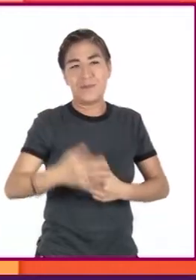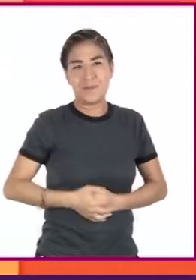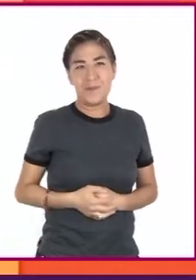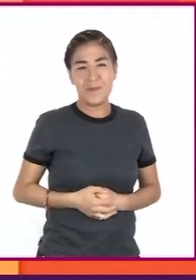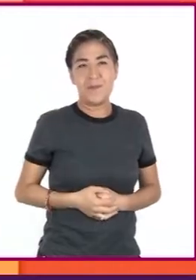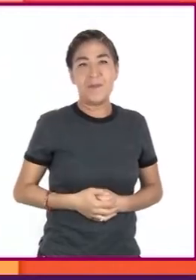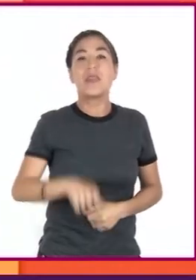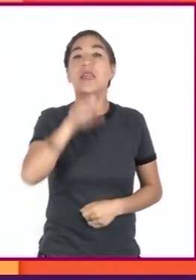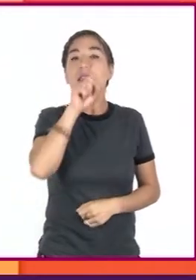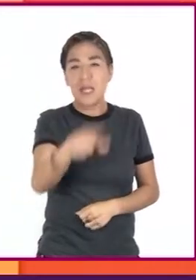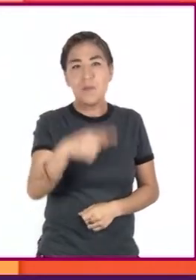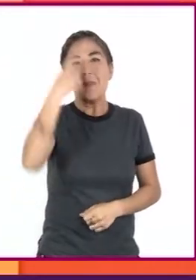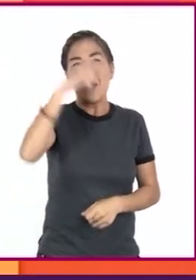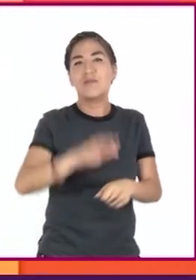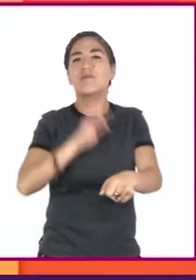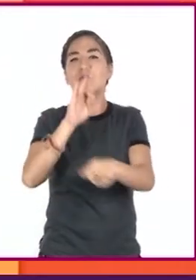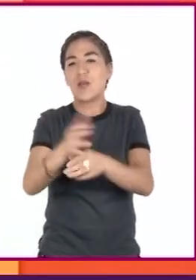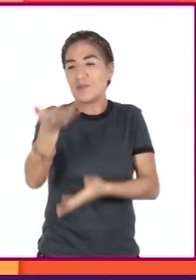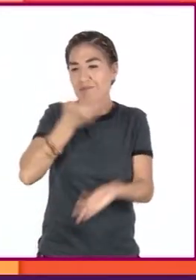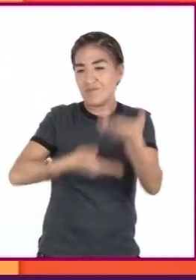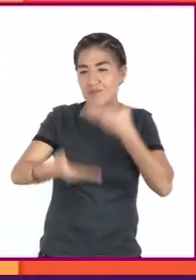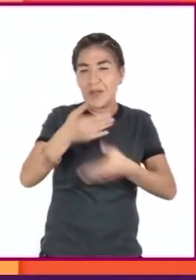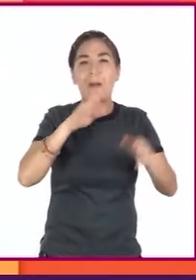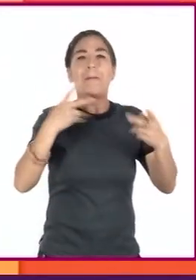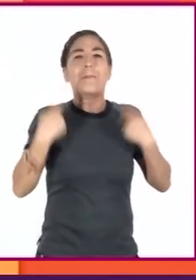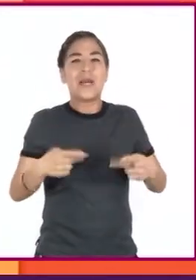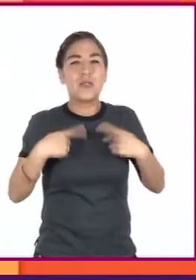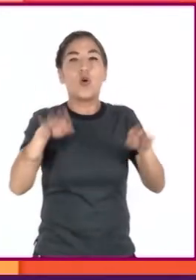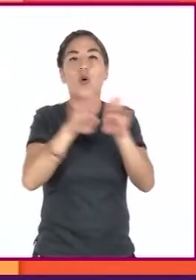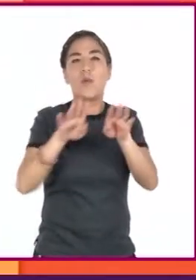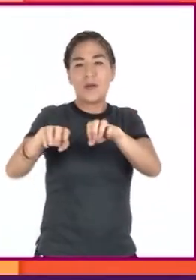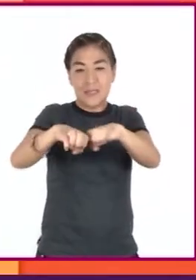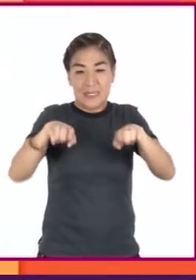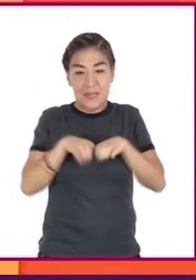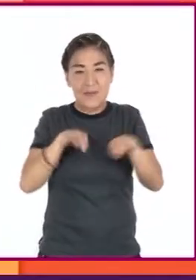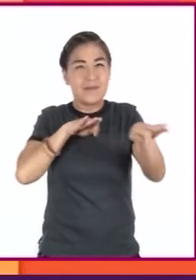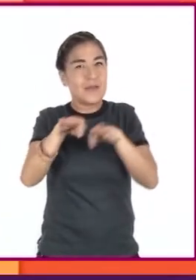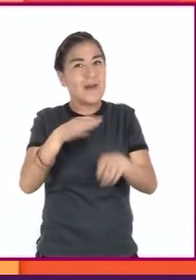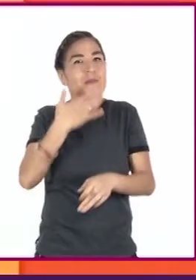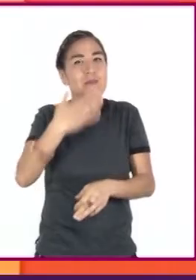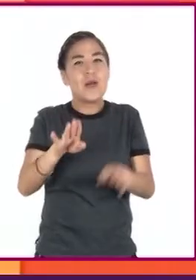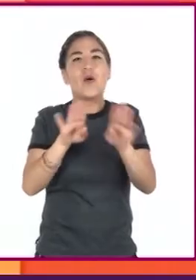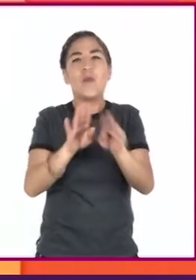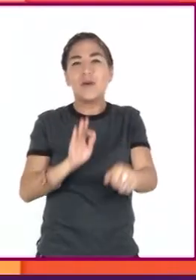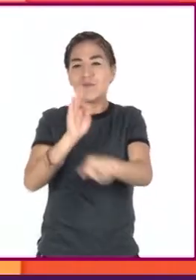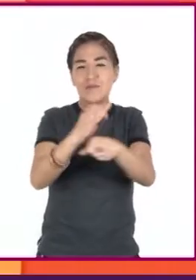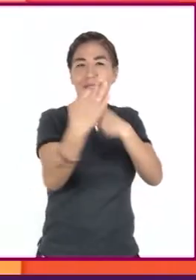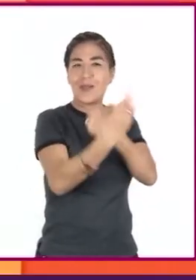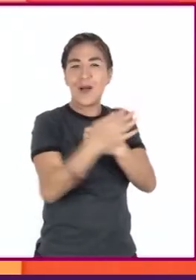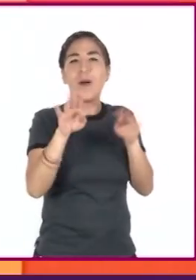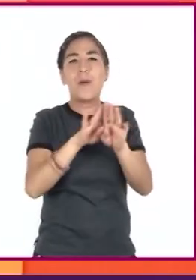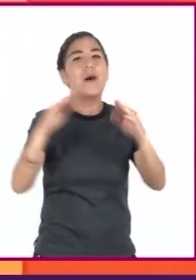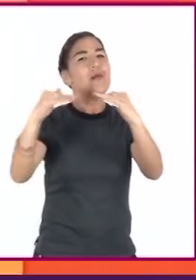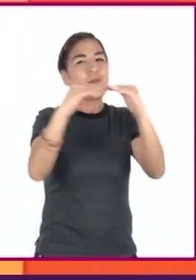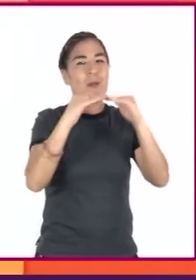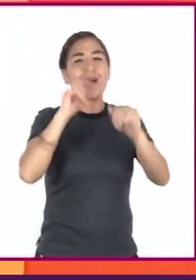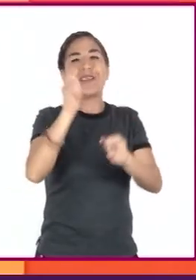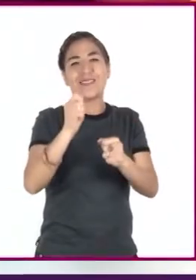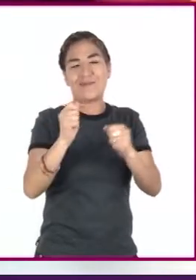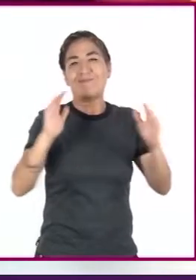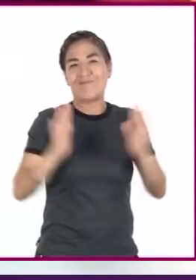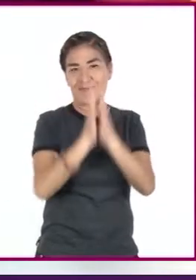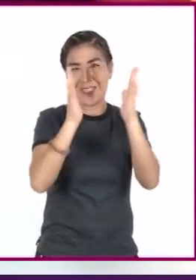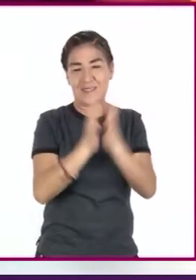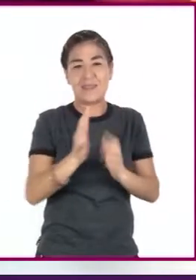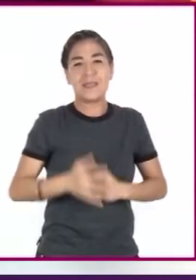También favorece la socialización, trabajo en equipo, la equidad, ya que busca la igualdad de sus participantes. Por